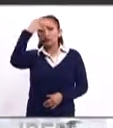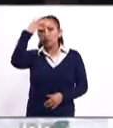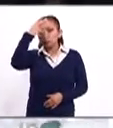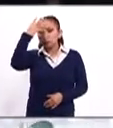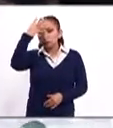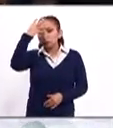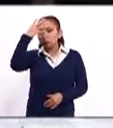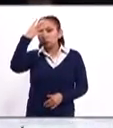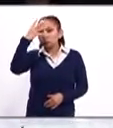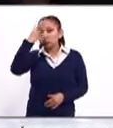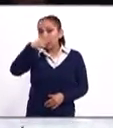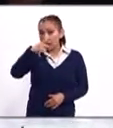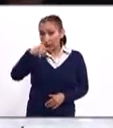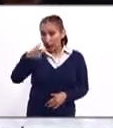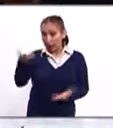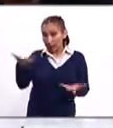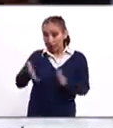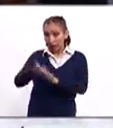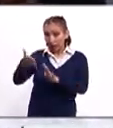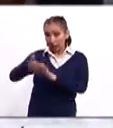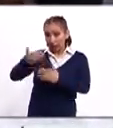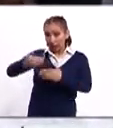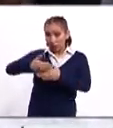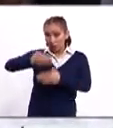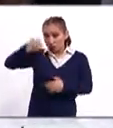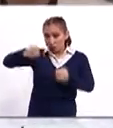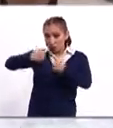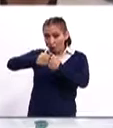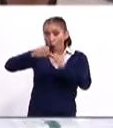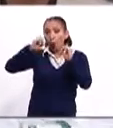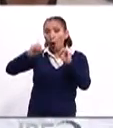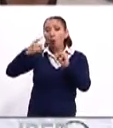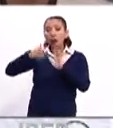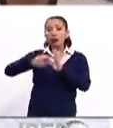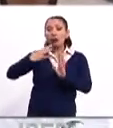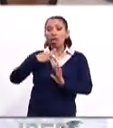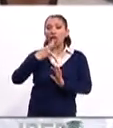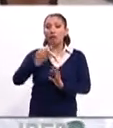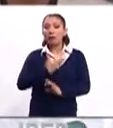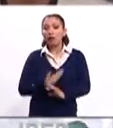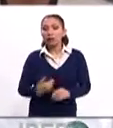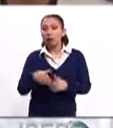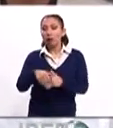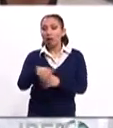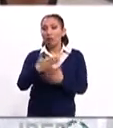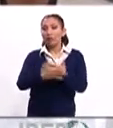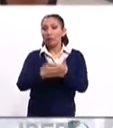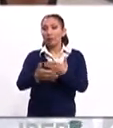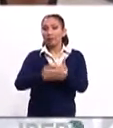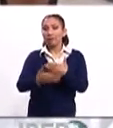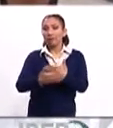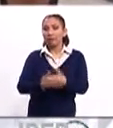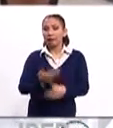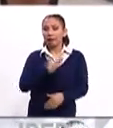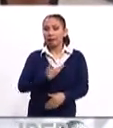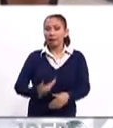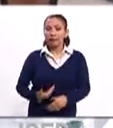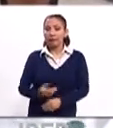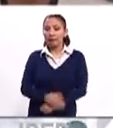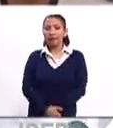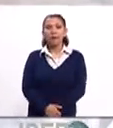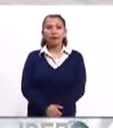Trump para realmente construir un muro o más bien para reelegirse las próximas elecciones a presidente.